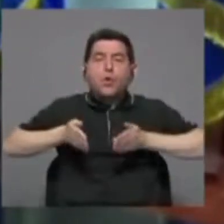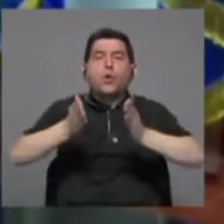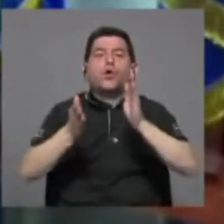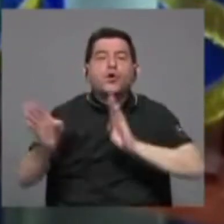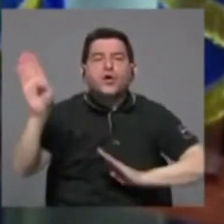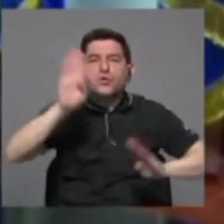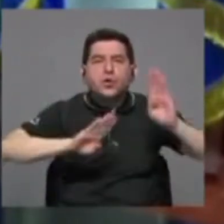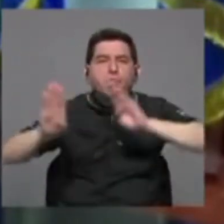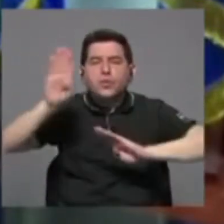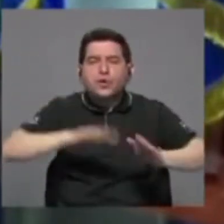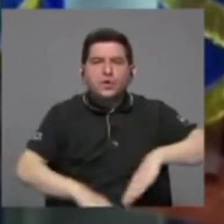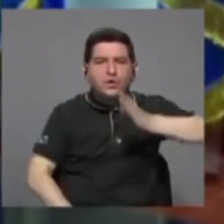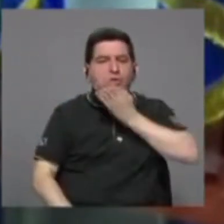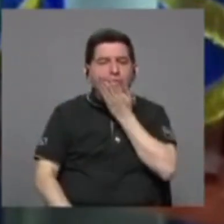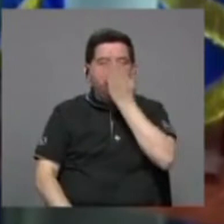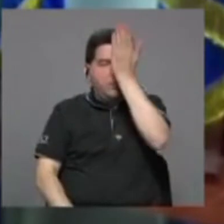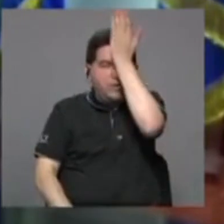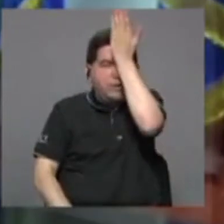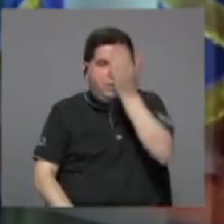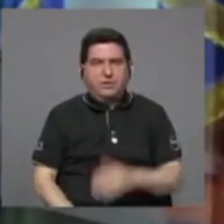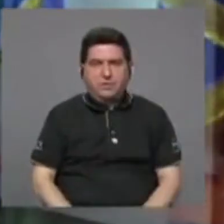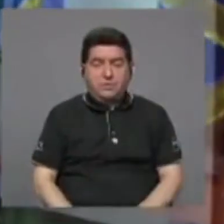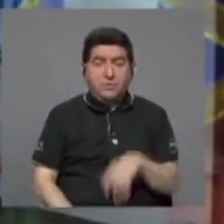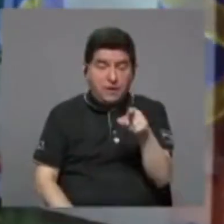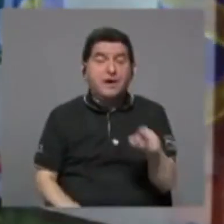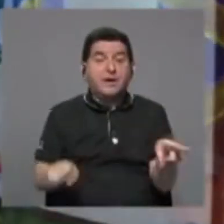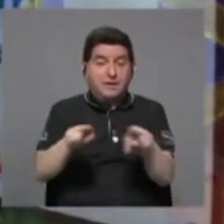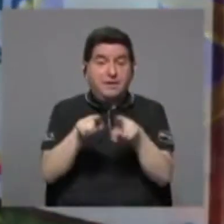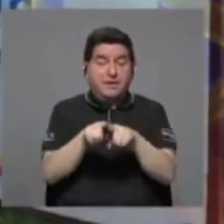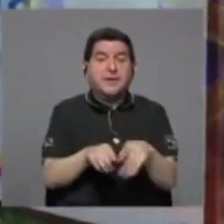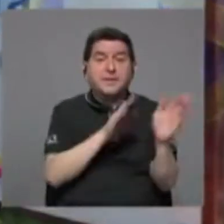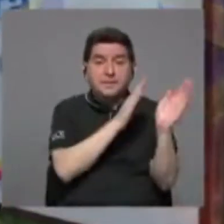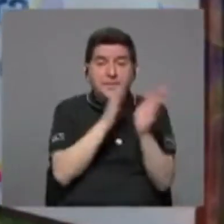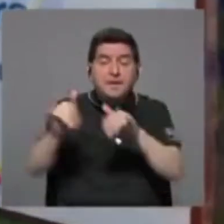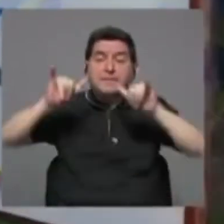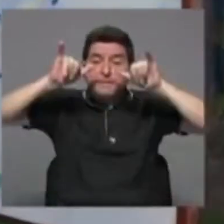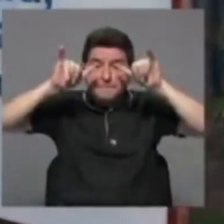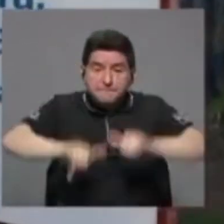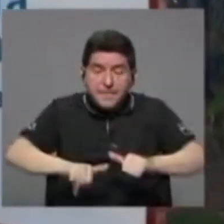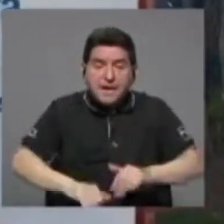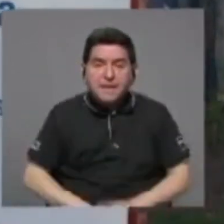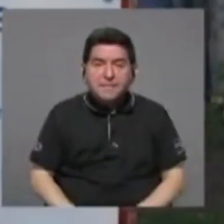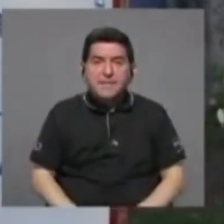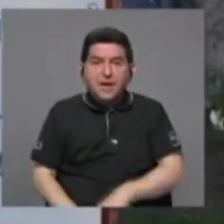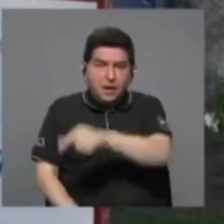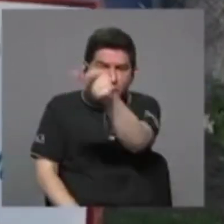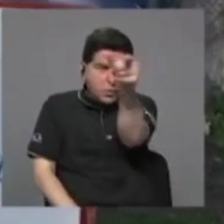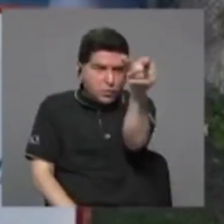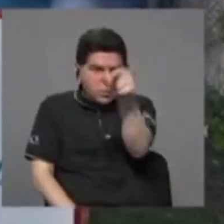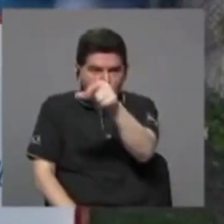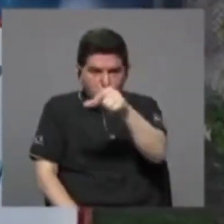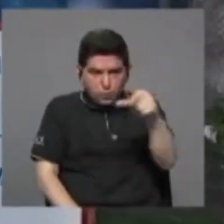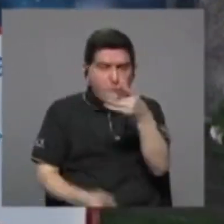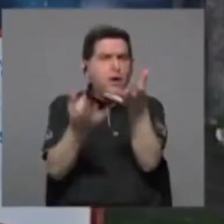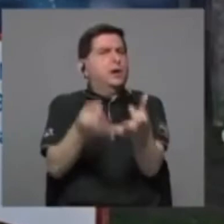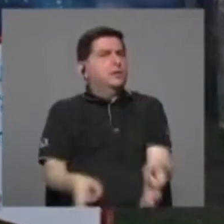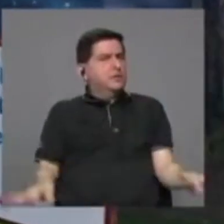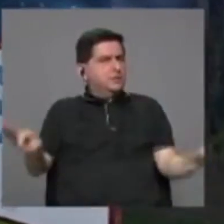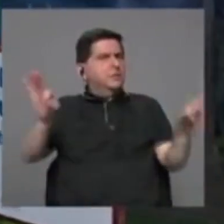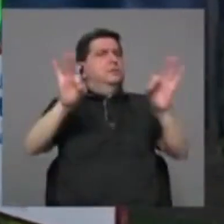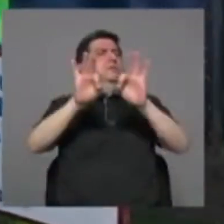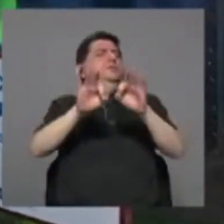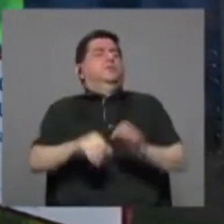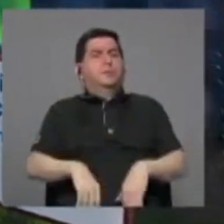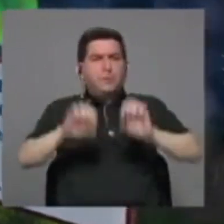Talamanca en este corredor que está, que es también un plan para la conservación en la cuenca que representa mucha importancia para la